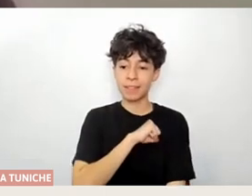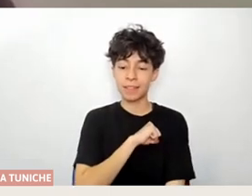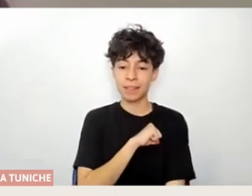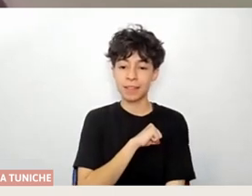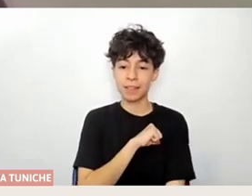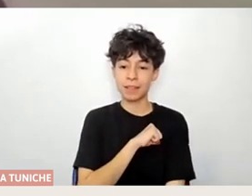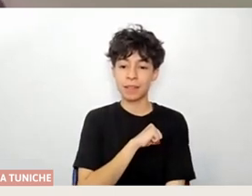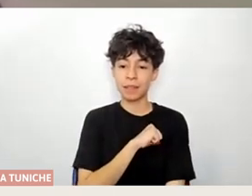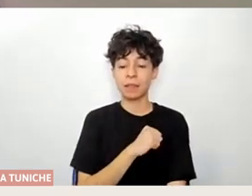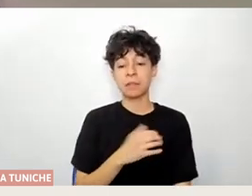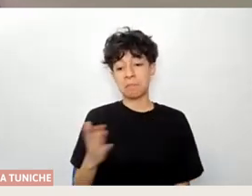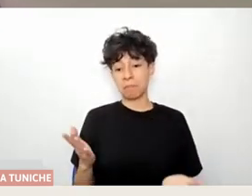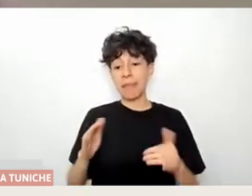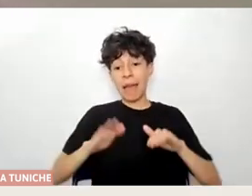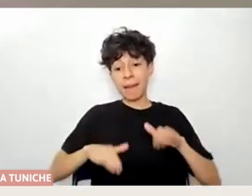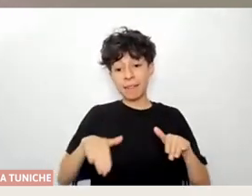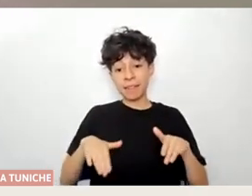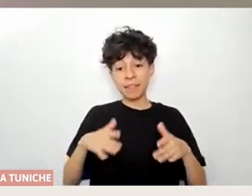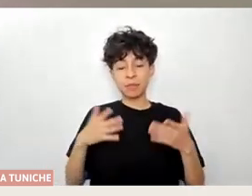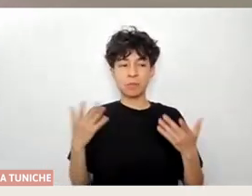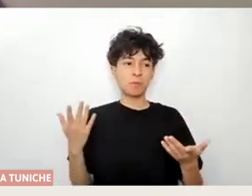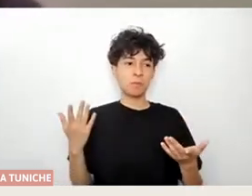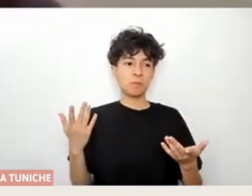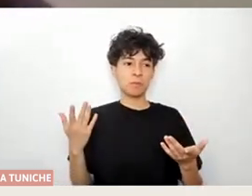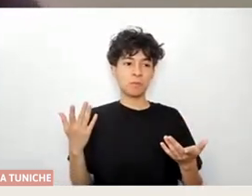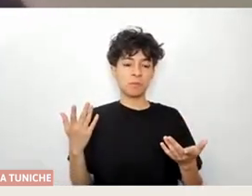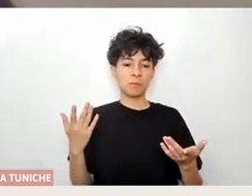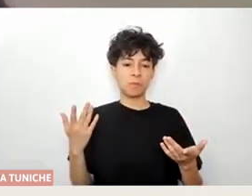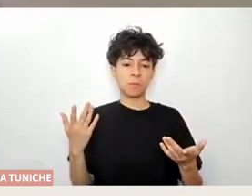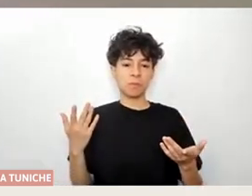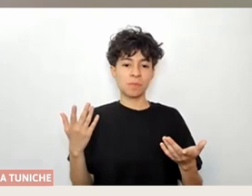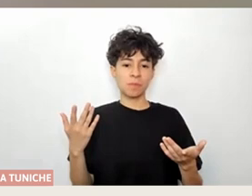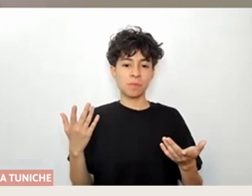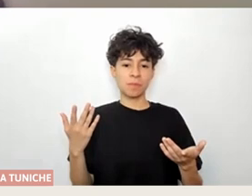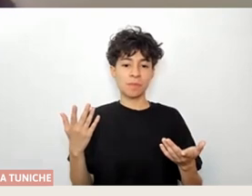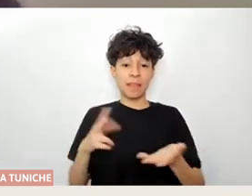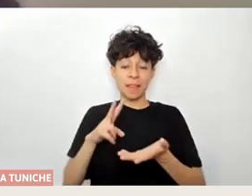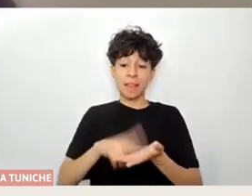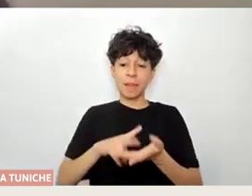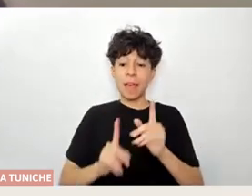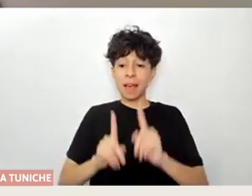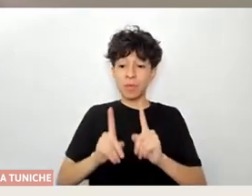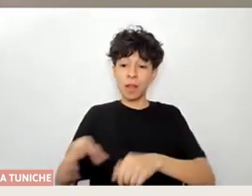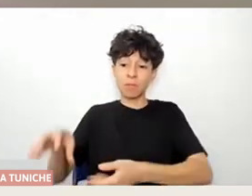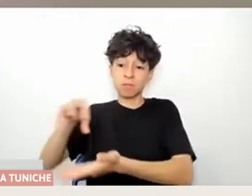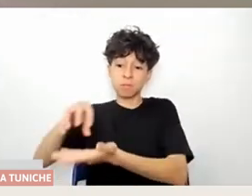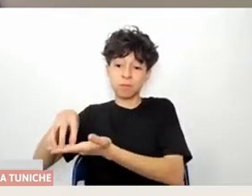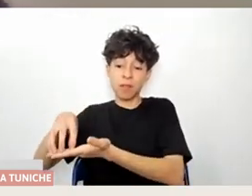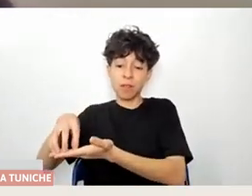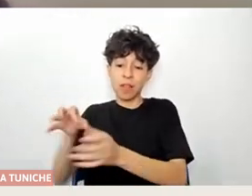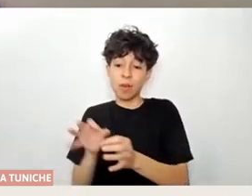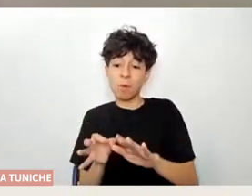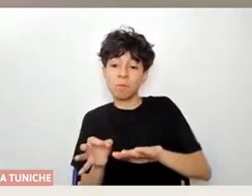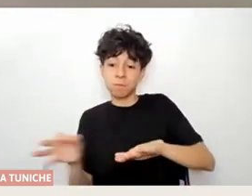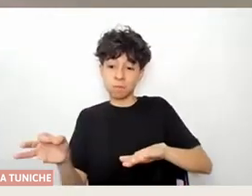Parece, muchas veces no es creíble, de que hay muchas personas en provincia que no conocen Santiago, y es cierto,